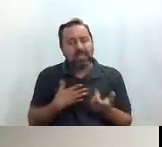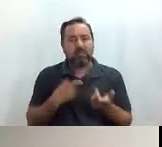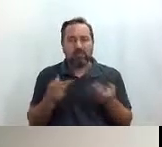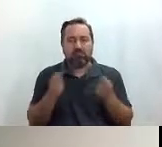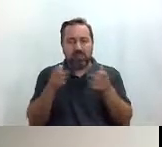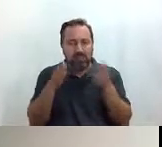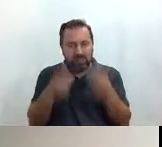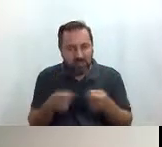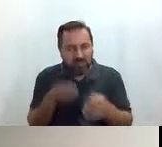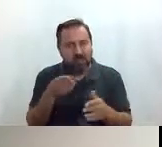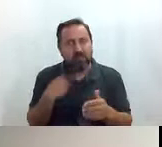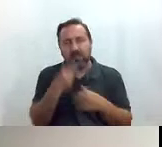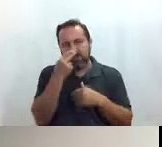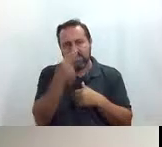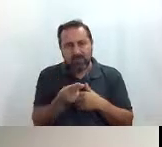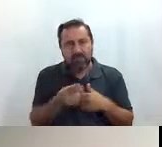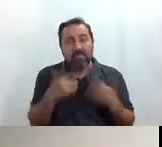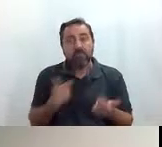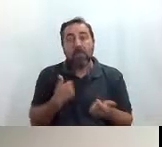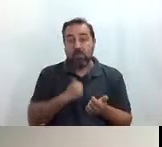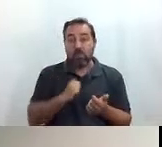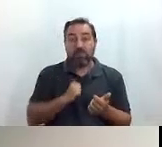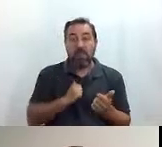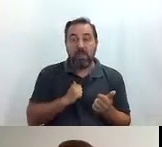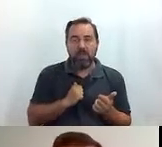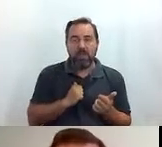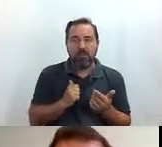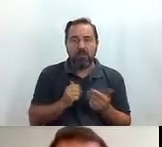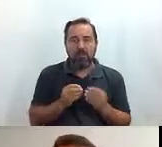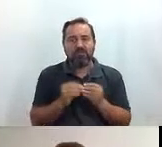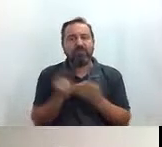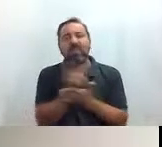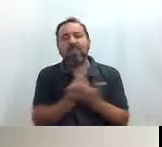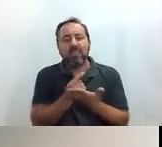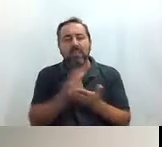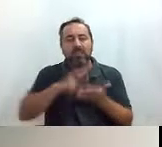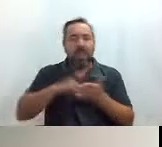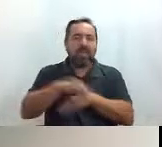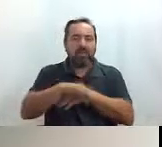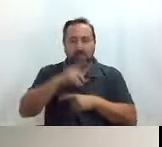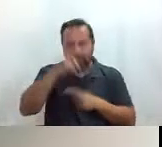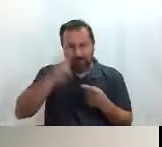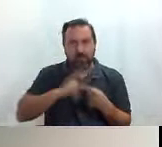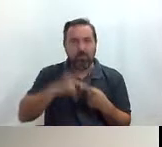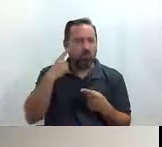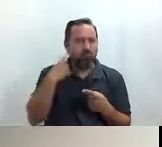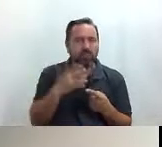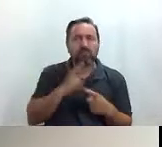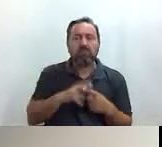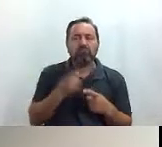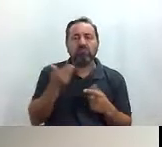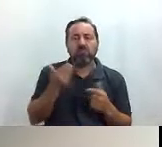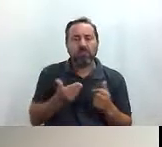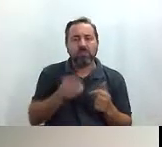y aquí aprovechado pues la tienda nos la ha diseñado una arquitecta madrileña muy conocida y muy prestigiosa